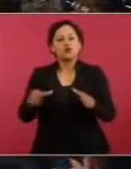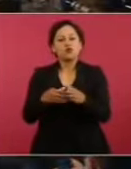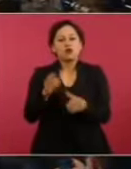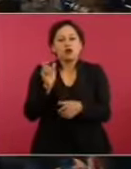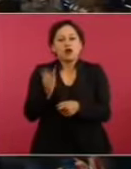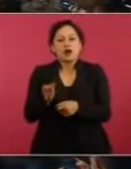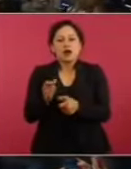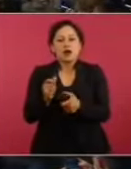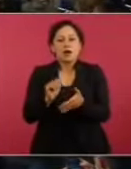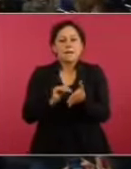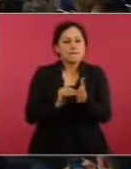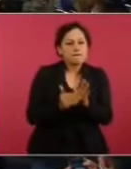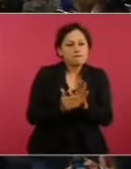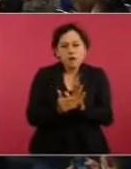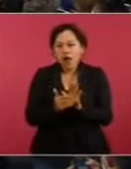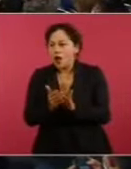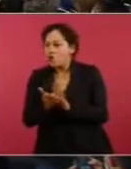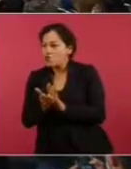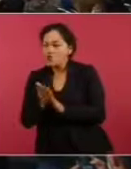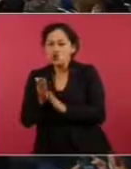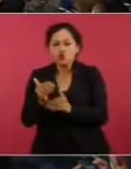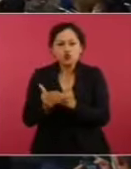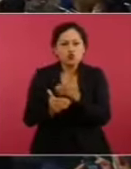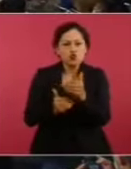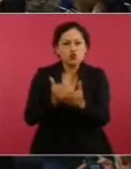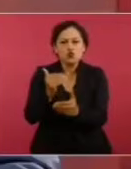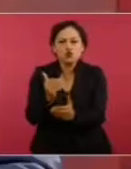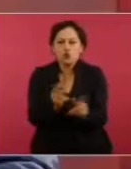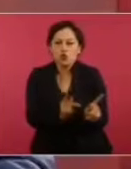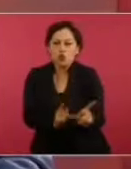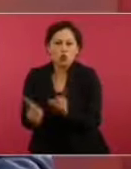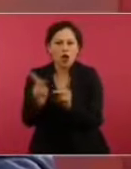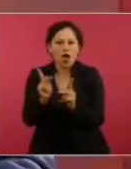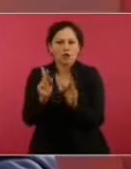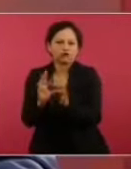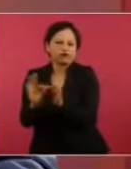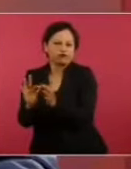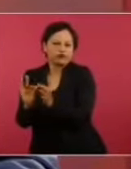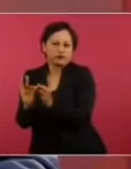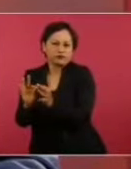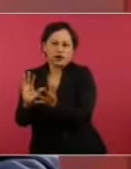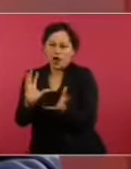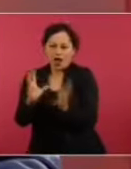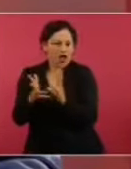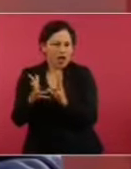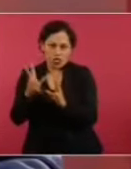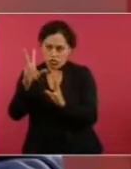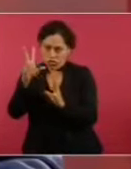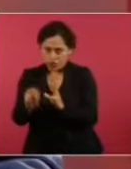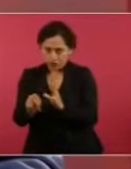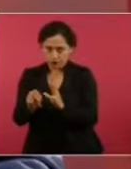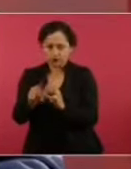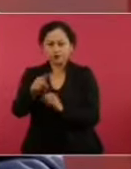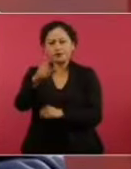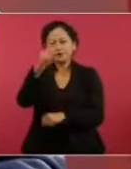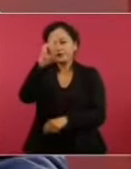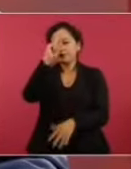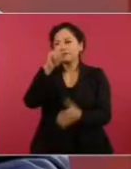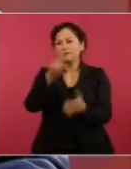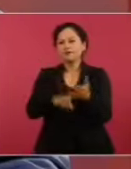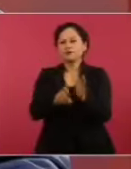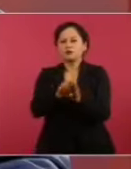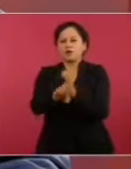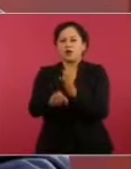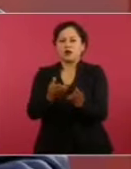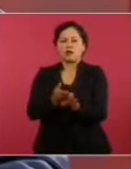no violencia. Imagínense si cuando nos robaron la presidencia en el 2006,